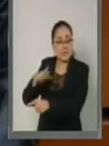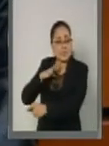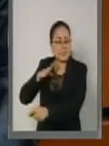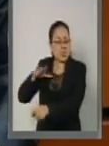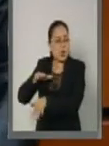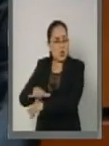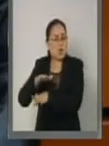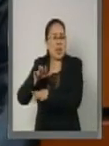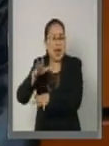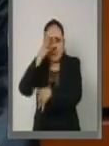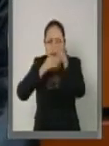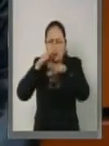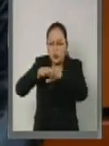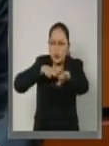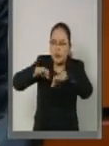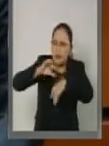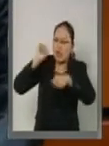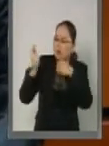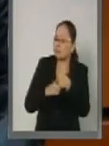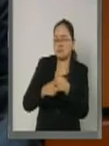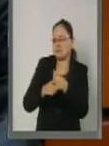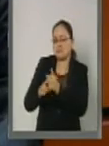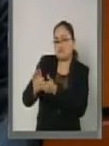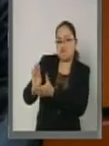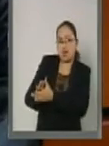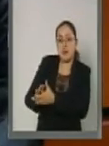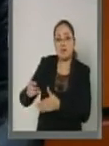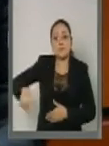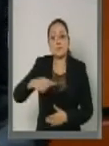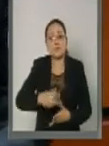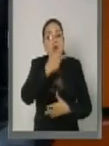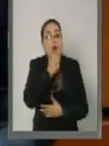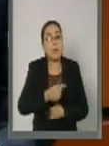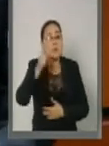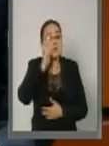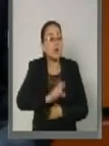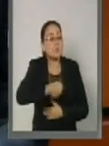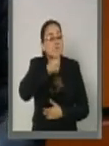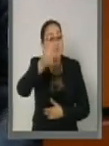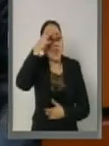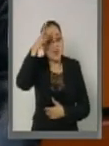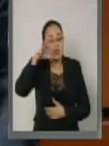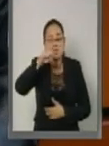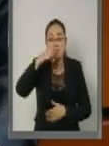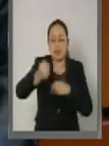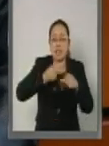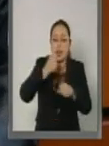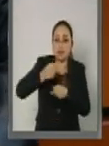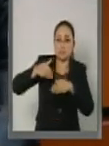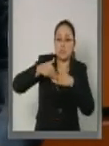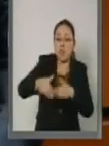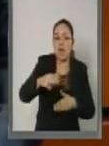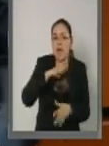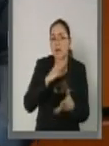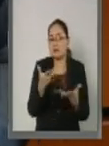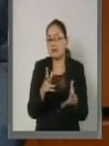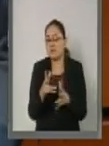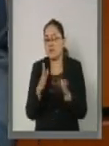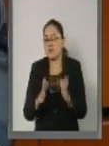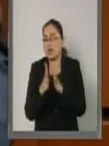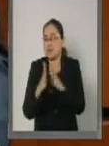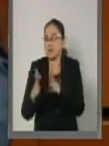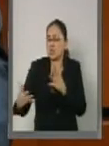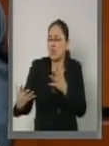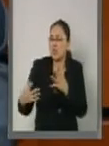niveles de instrucción y preparación. En total, hombres y mujeres mayores de sesenta años tienen en promedio una participación